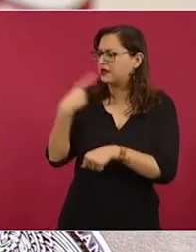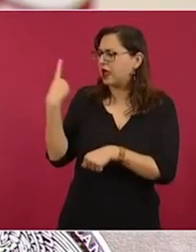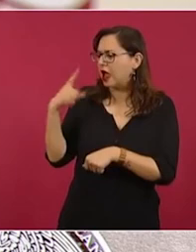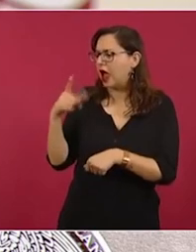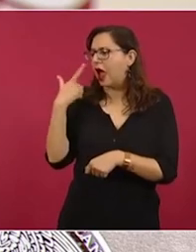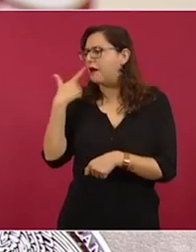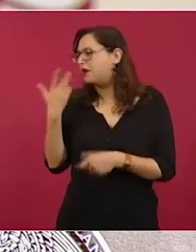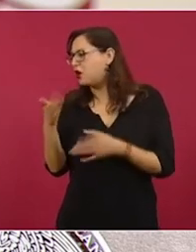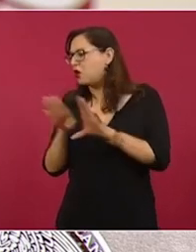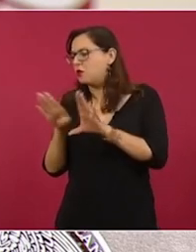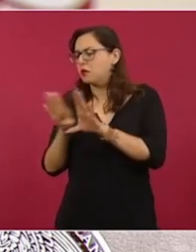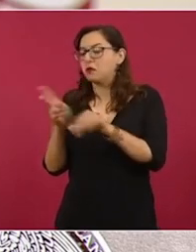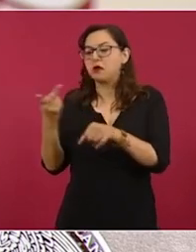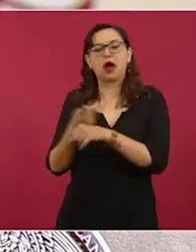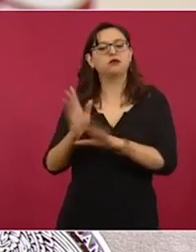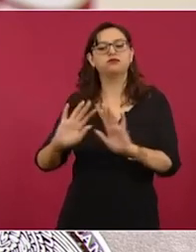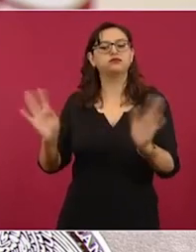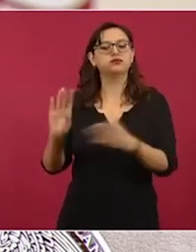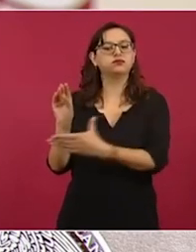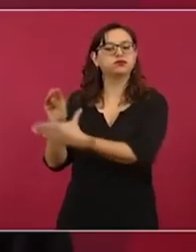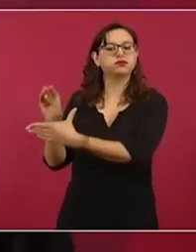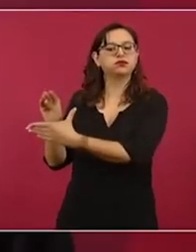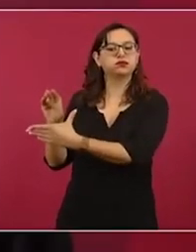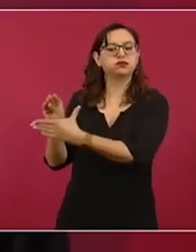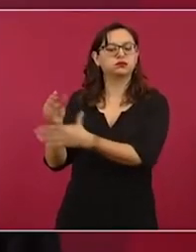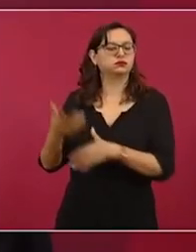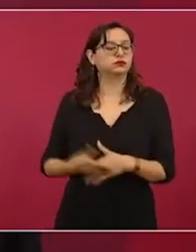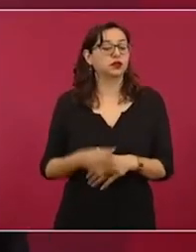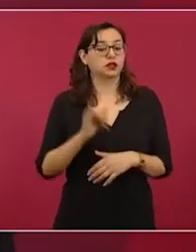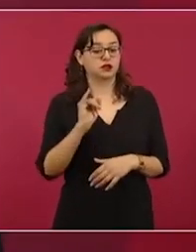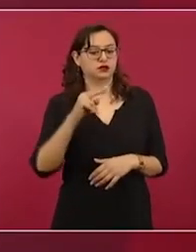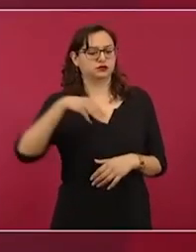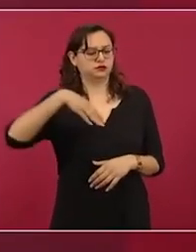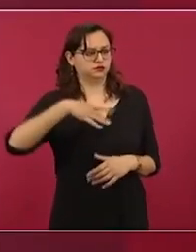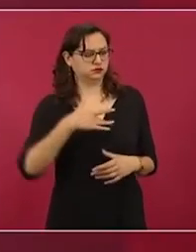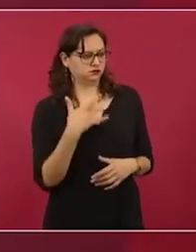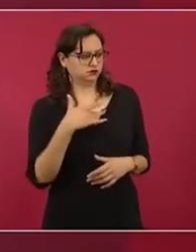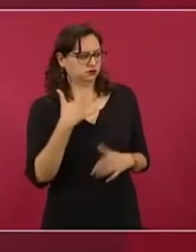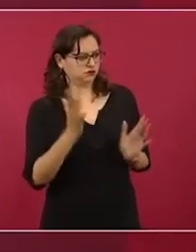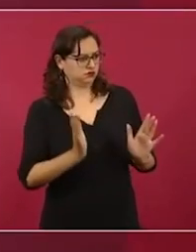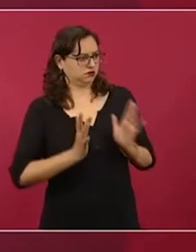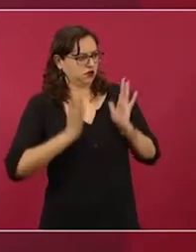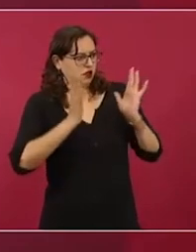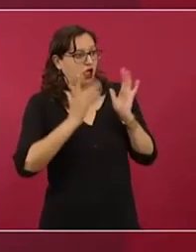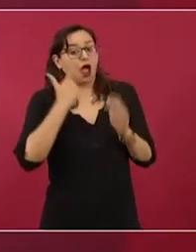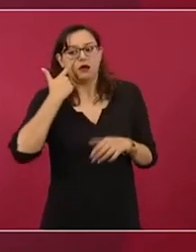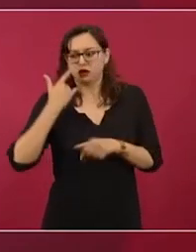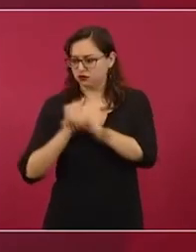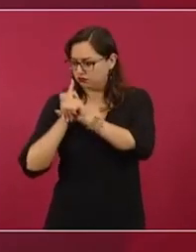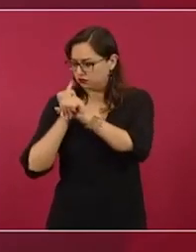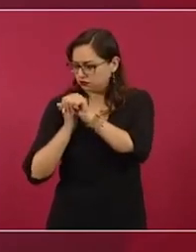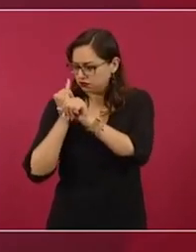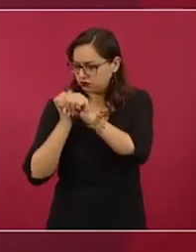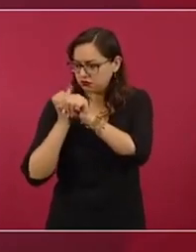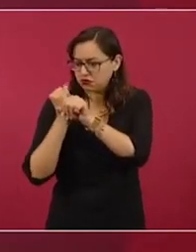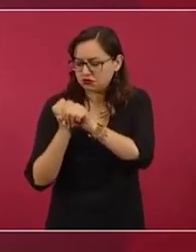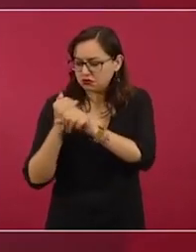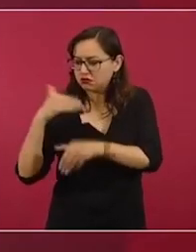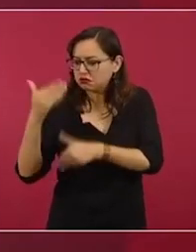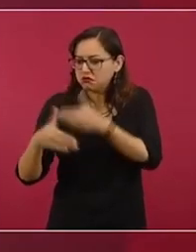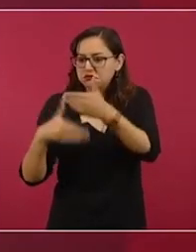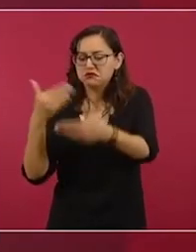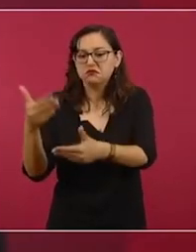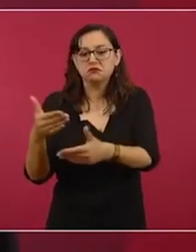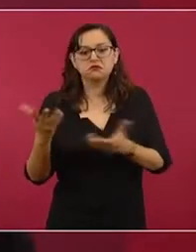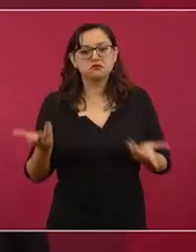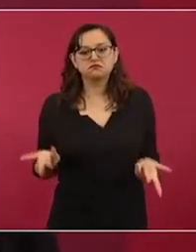supuestas extorsiones. El Instituto Nacional de Migración abrió investigaciones desde la primera nota, pero en ningún caso